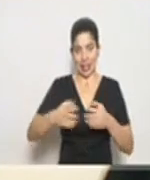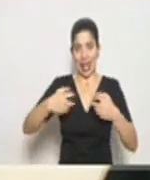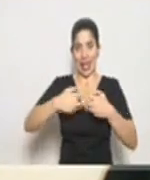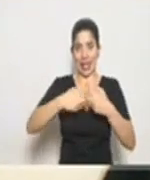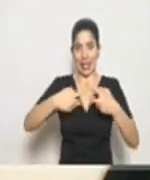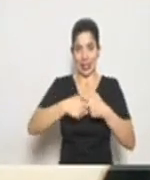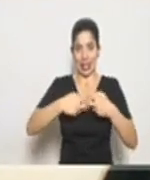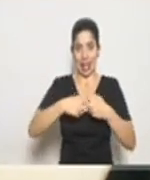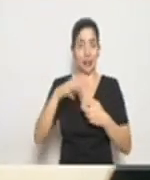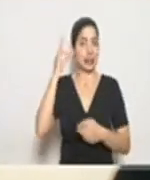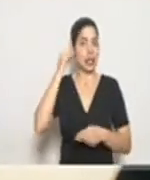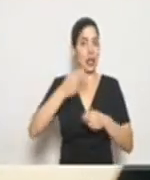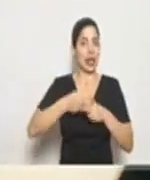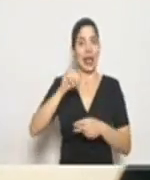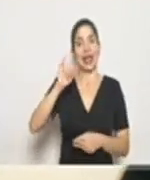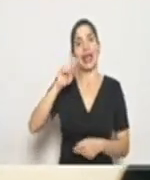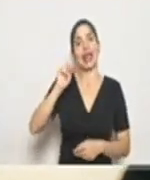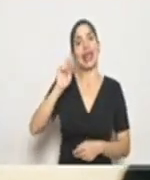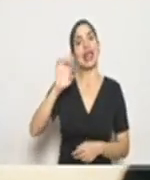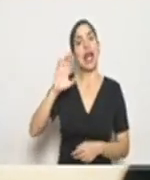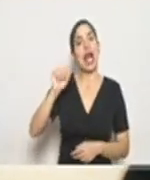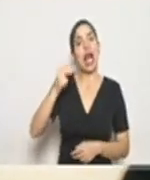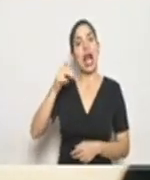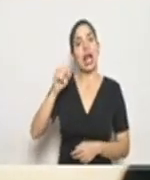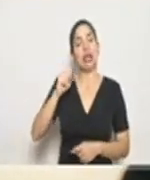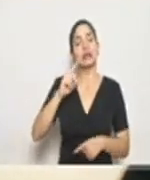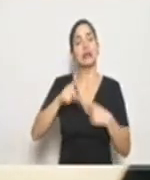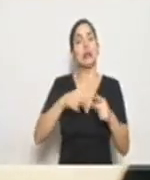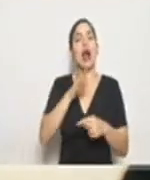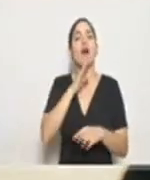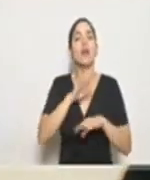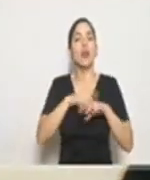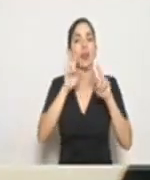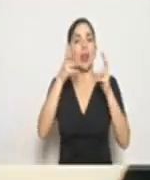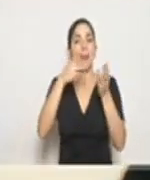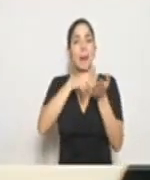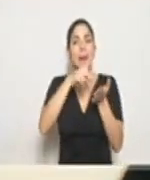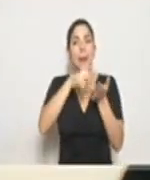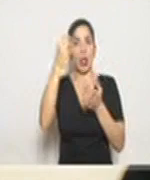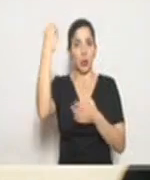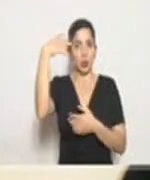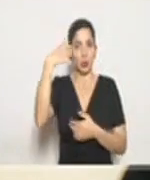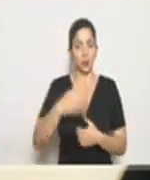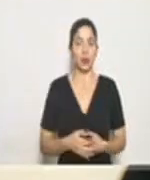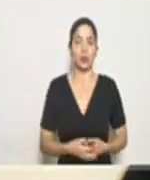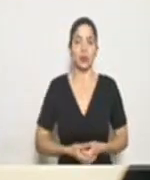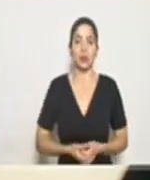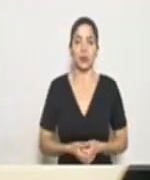Electricidad, la señora Irene Cañas, que se va a referir al tema de las tarefas eléctricas.